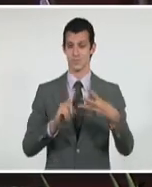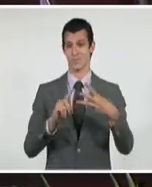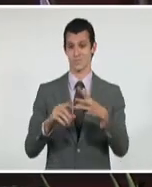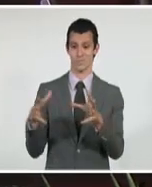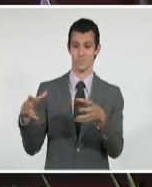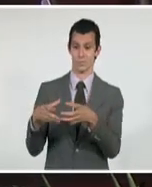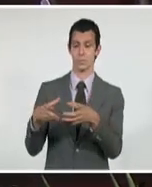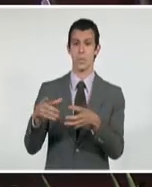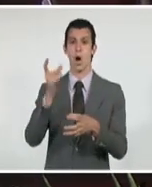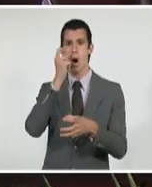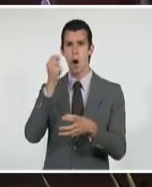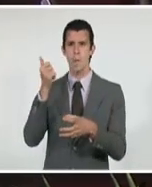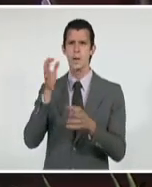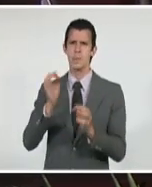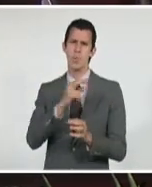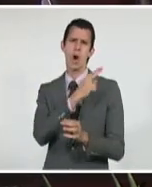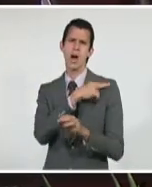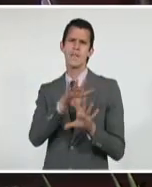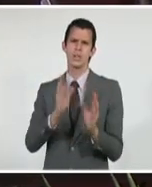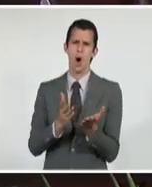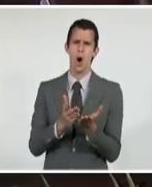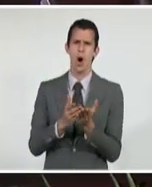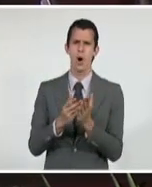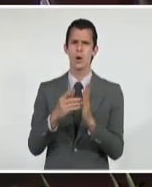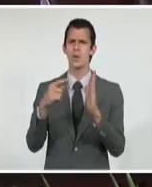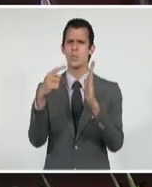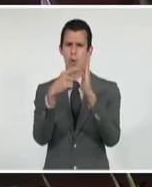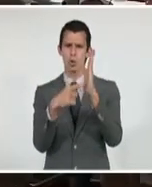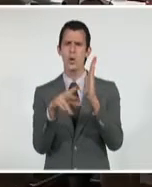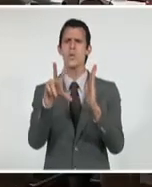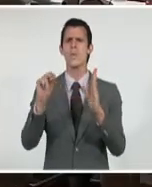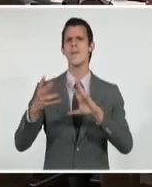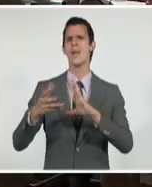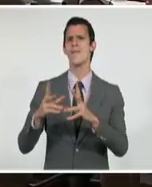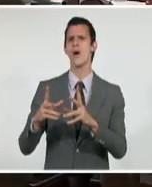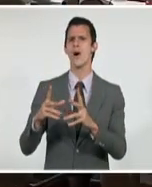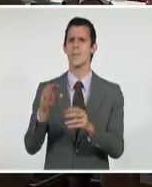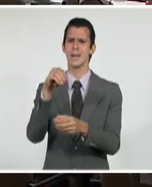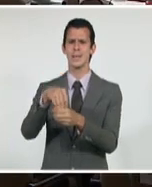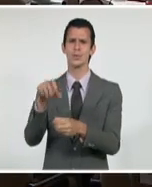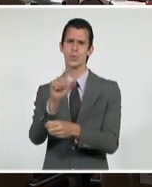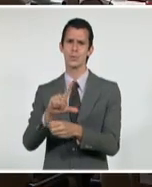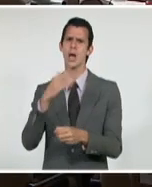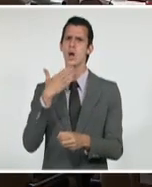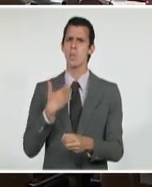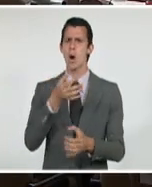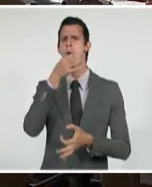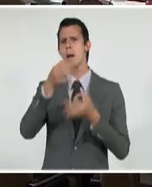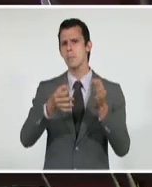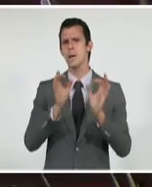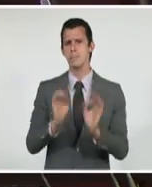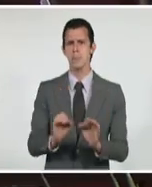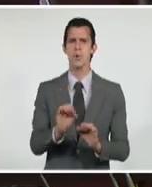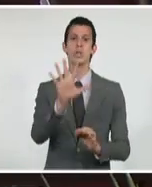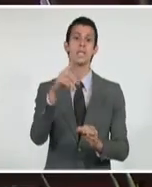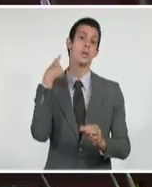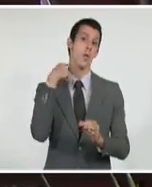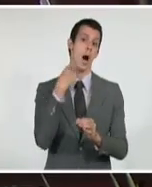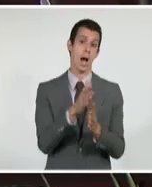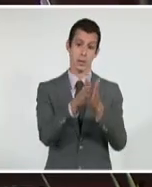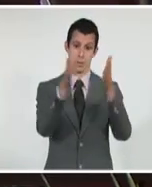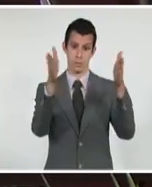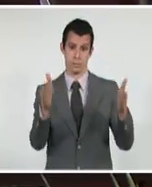Jorge, presentó a los delegados un informe sobre el estado de cumplimiento de los lineamientos en los últimos cinco años. A propósito de la